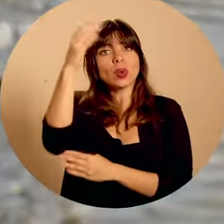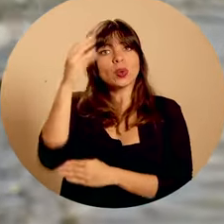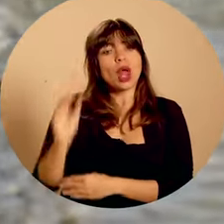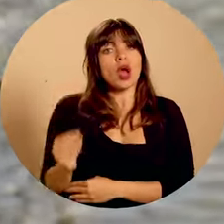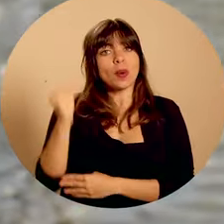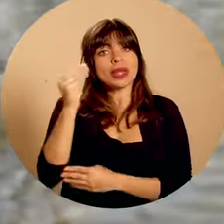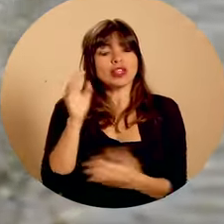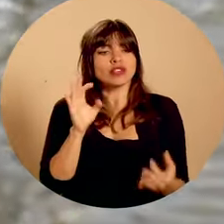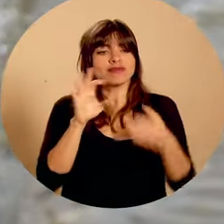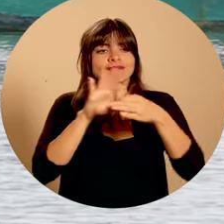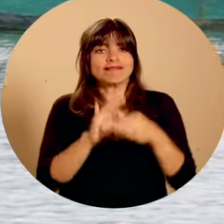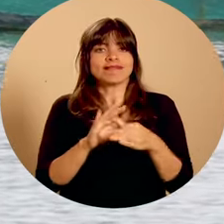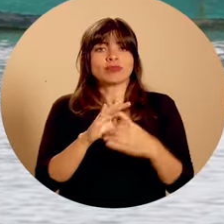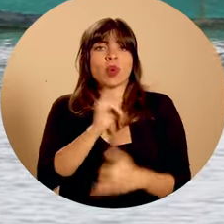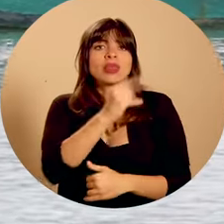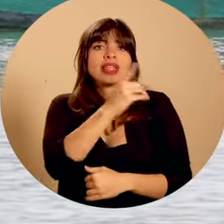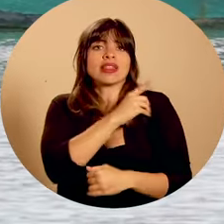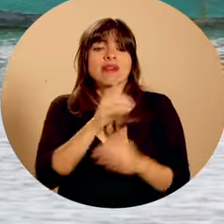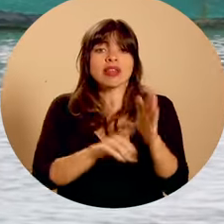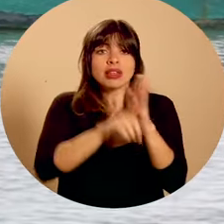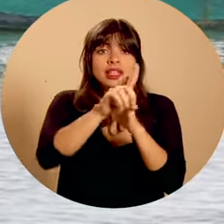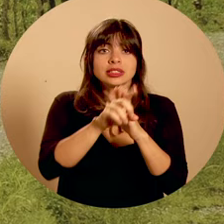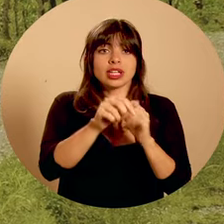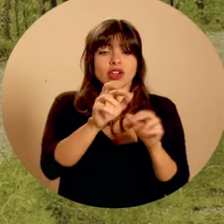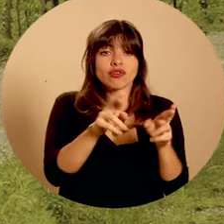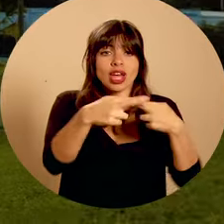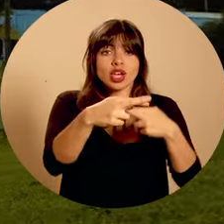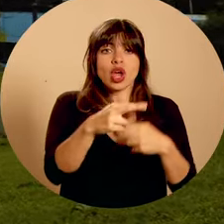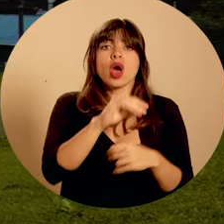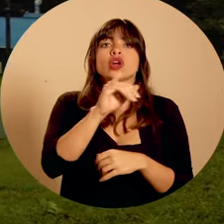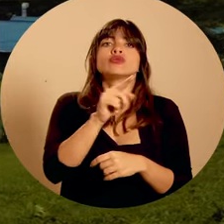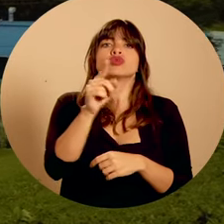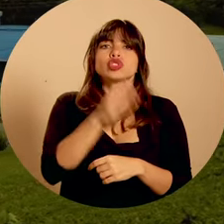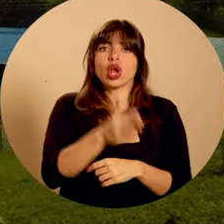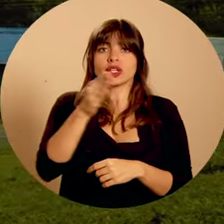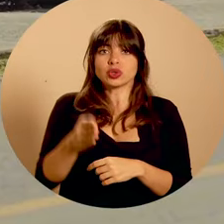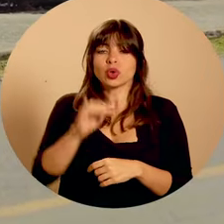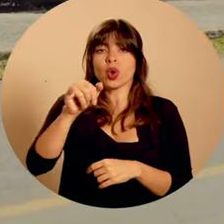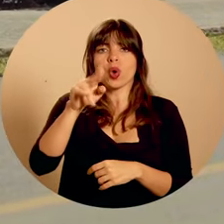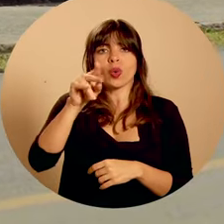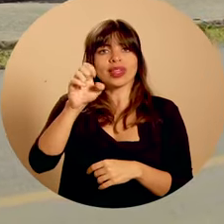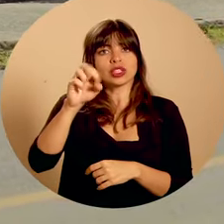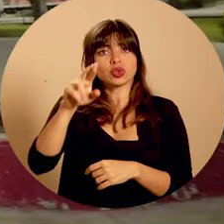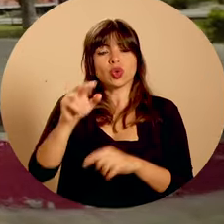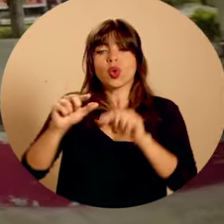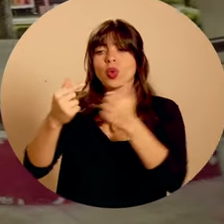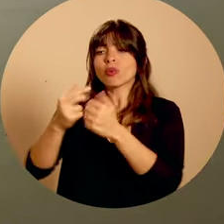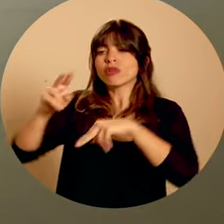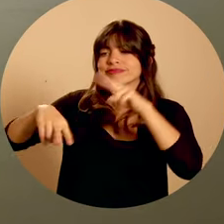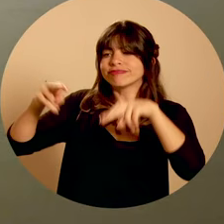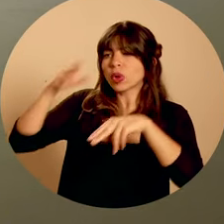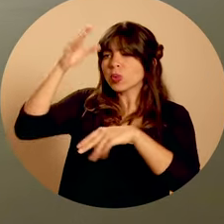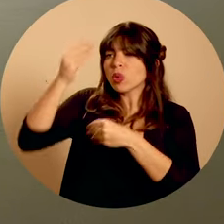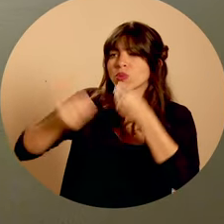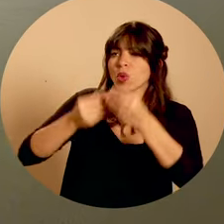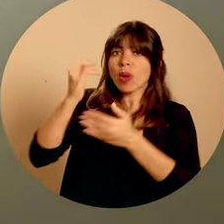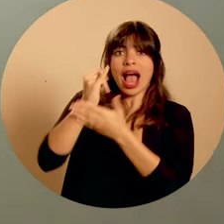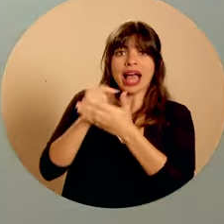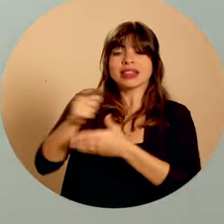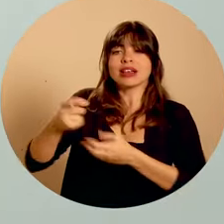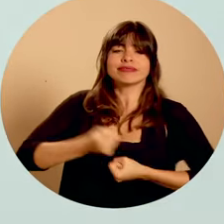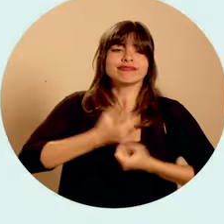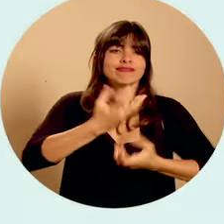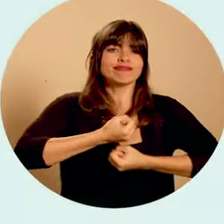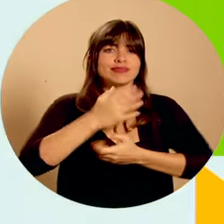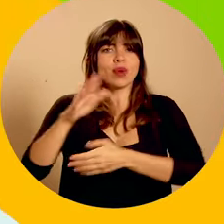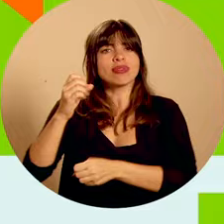de Cultura y Juventud y la Junta de Desarrollo Regional de la zona sur, Judesur. Grupos de la diversidad cultural y de la producción artística